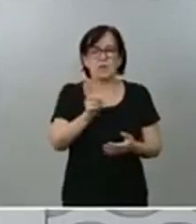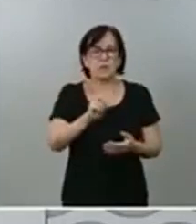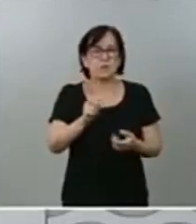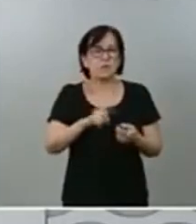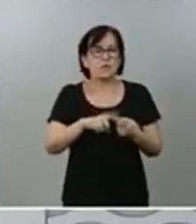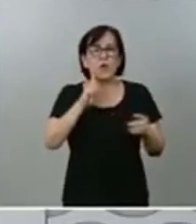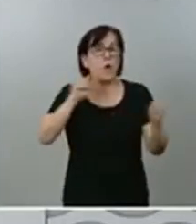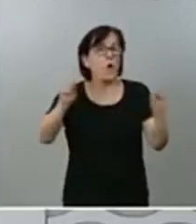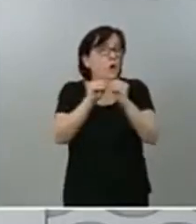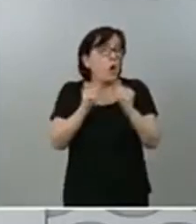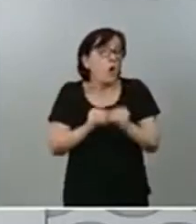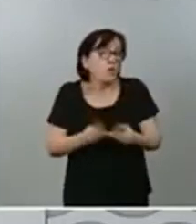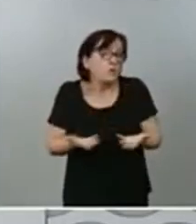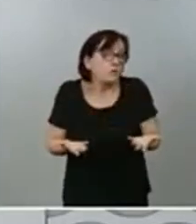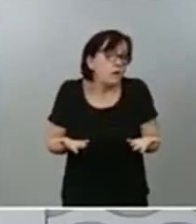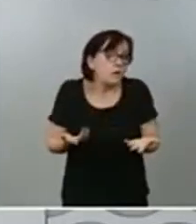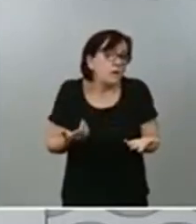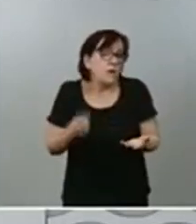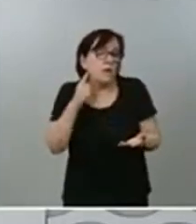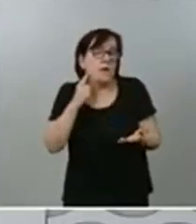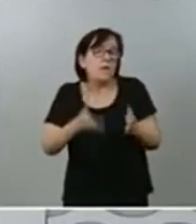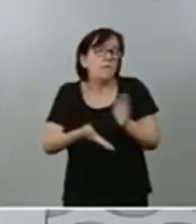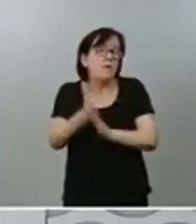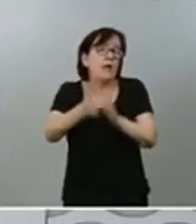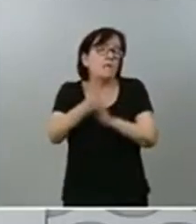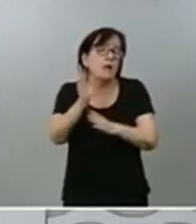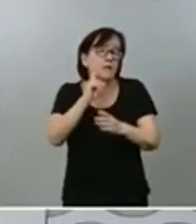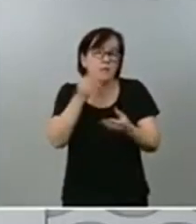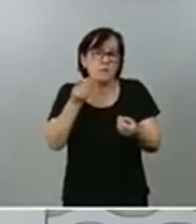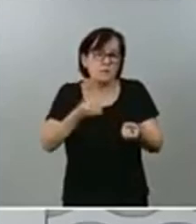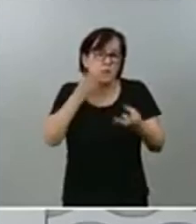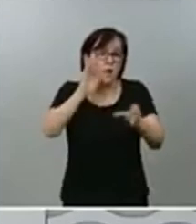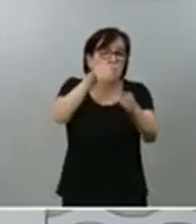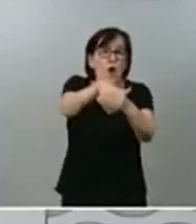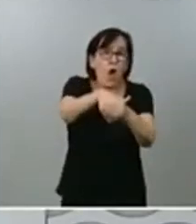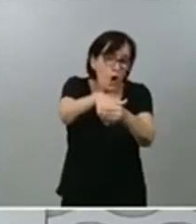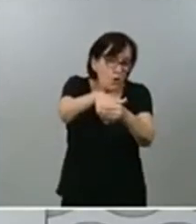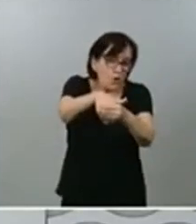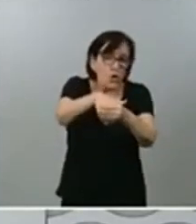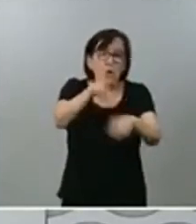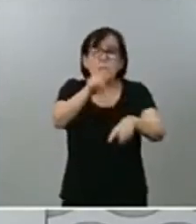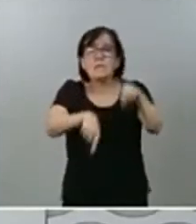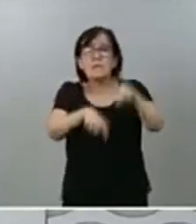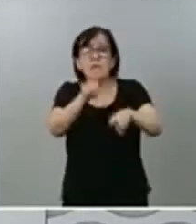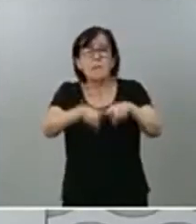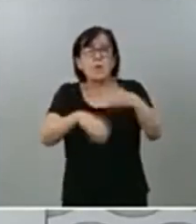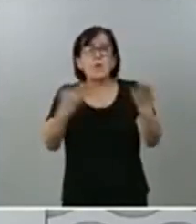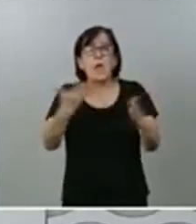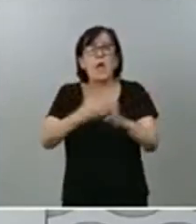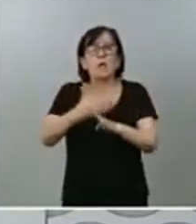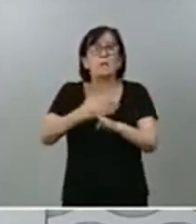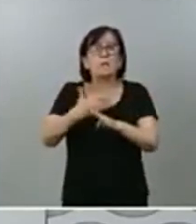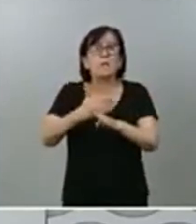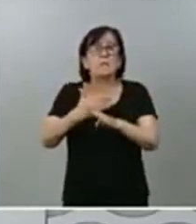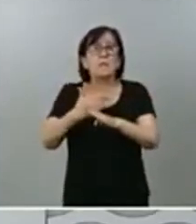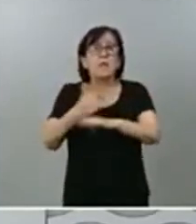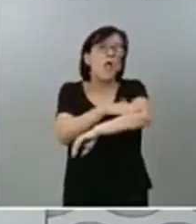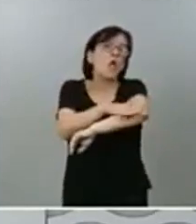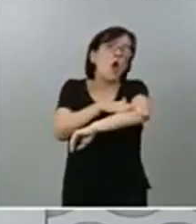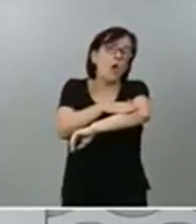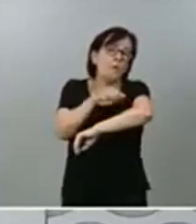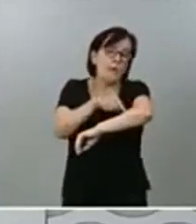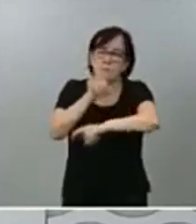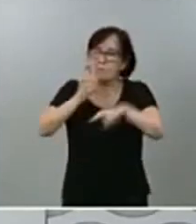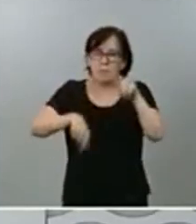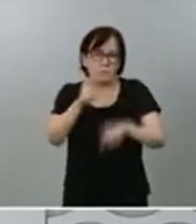la tendencia o la propia manifestación del voto, dependiendo de cuál es el nivel administrativo, el nivel de gobierno, donde se